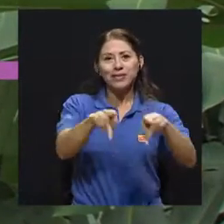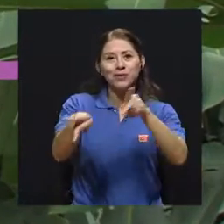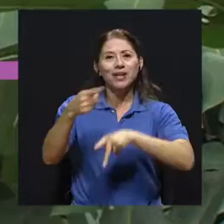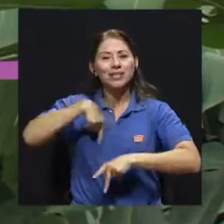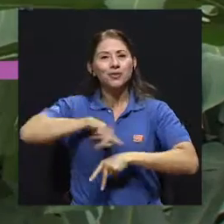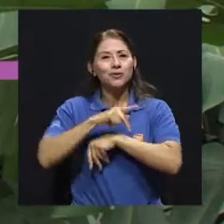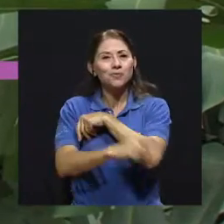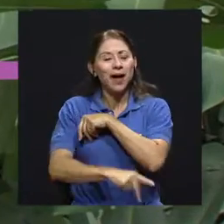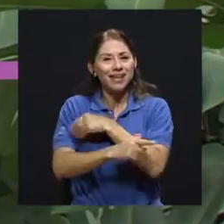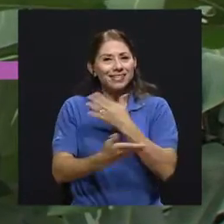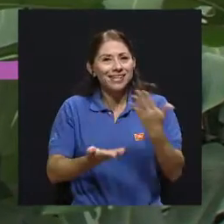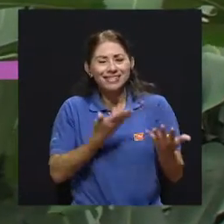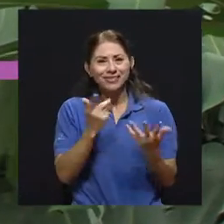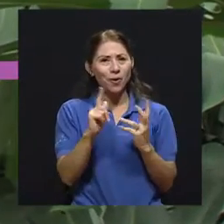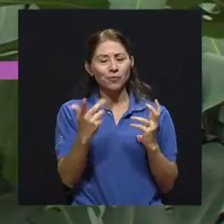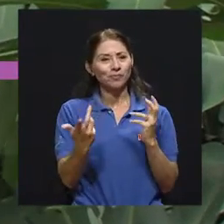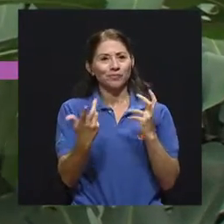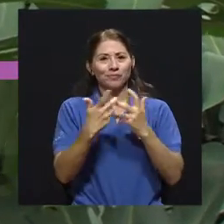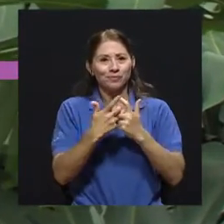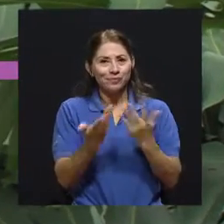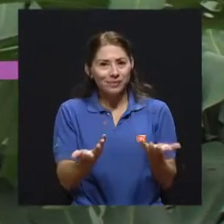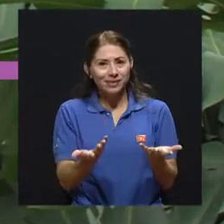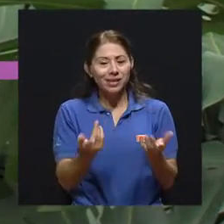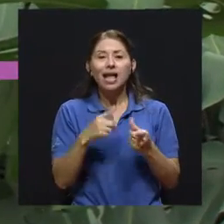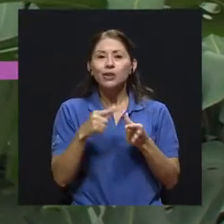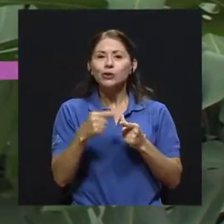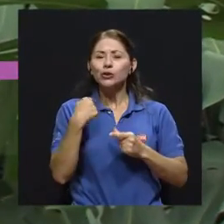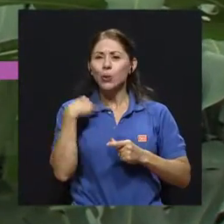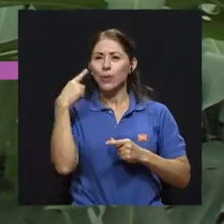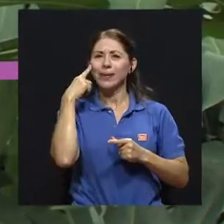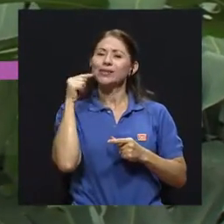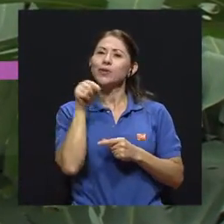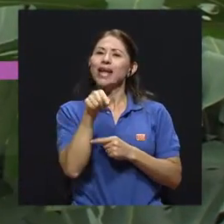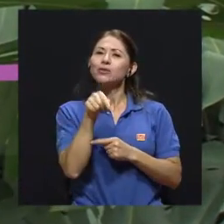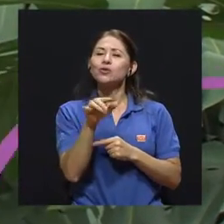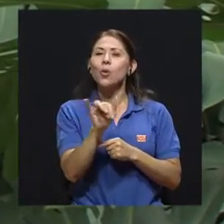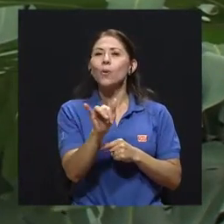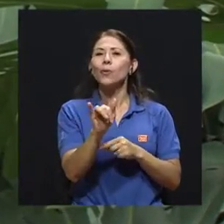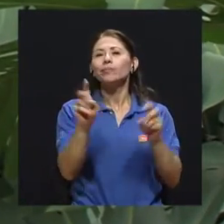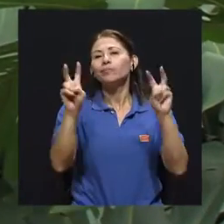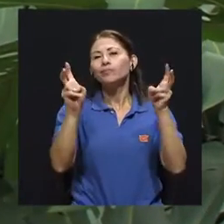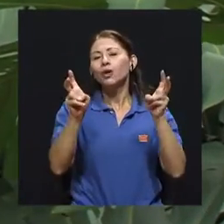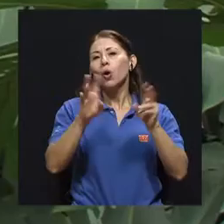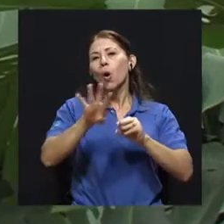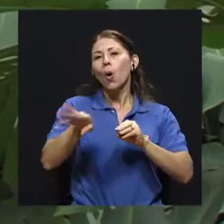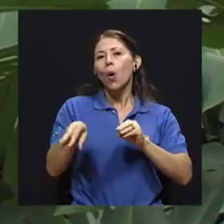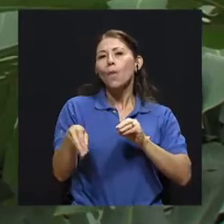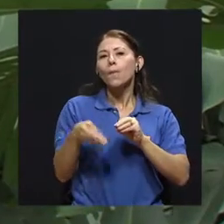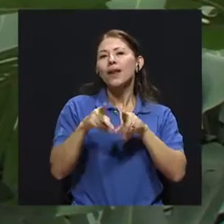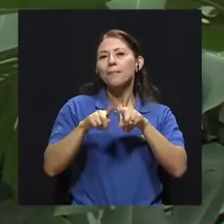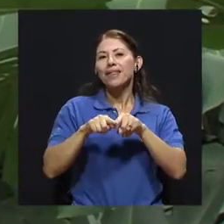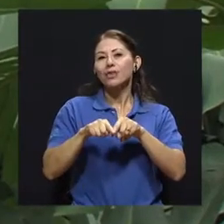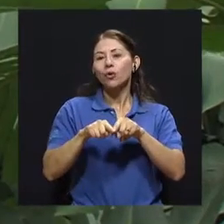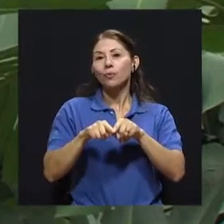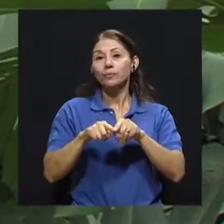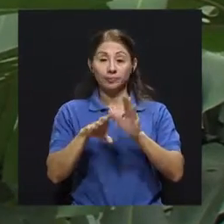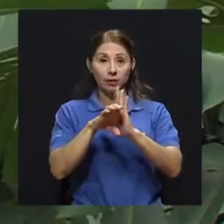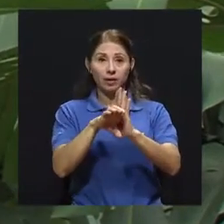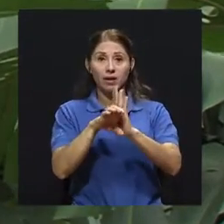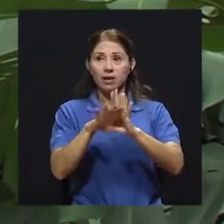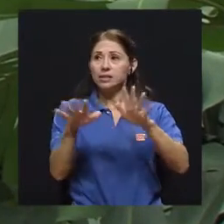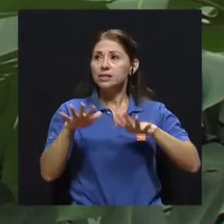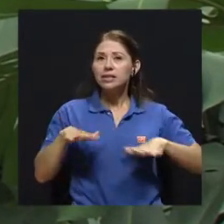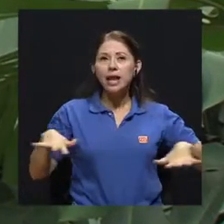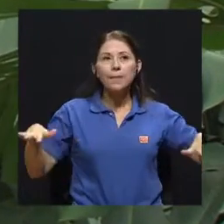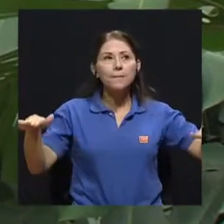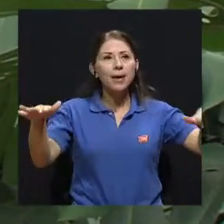en este momento tienen. Entonces hay un tema donde yo diría que más bien hay como una suerte de complemento. Si el medio de